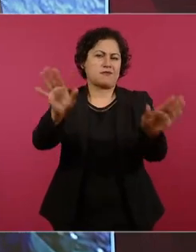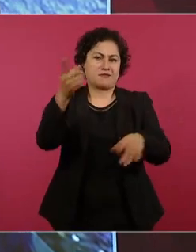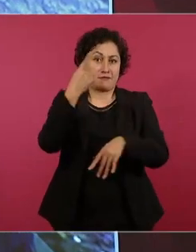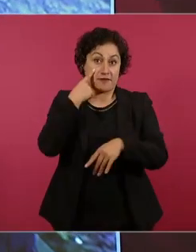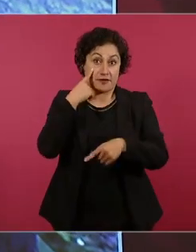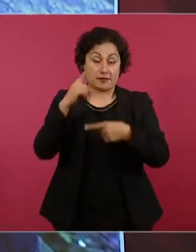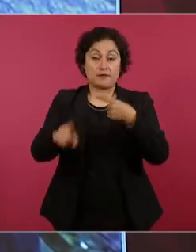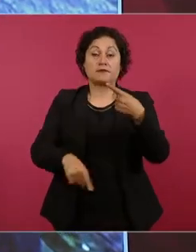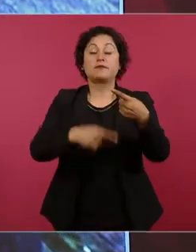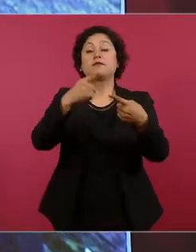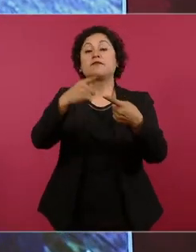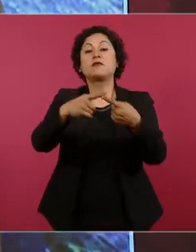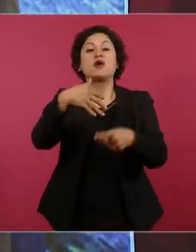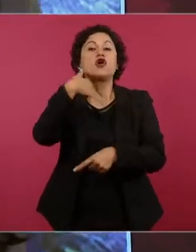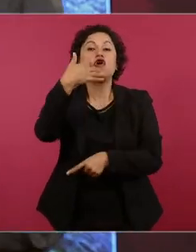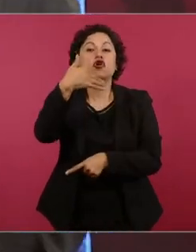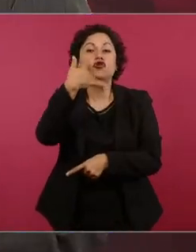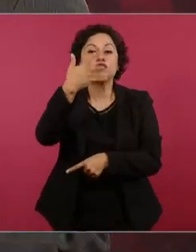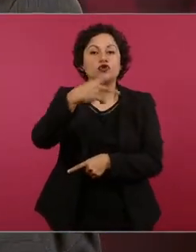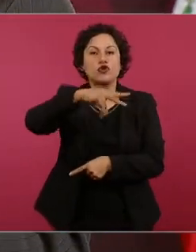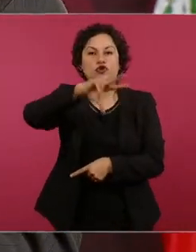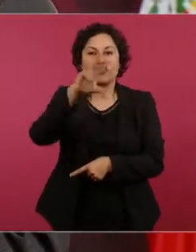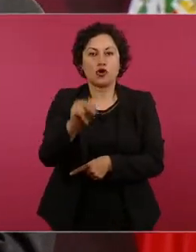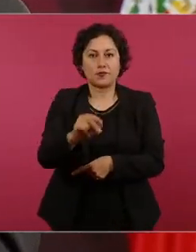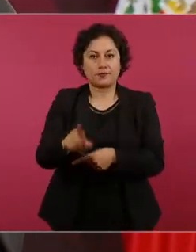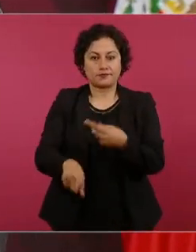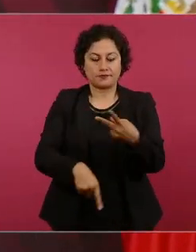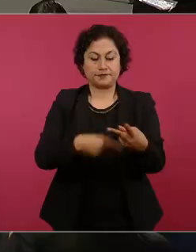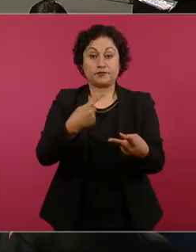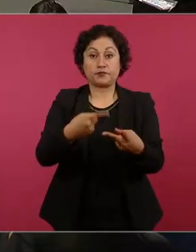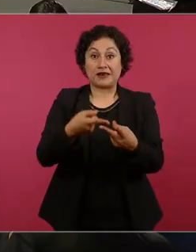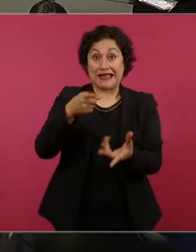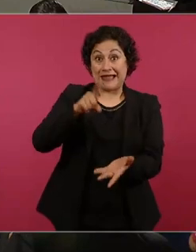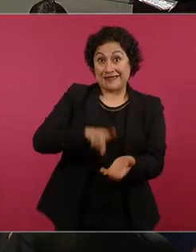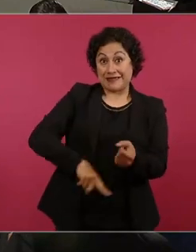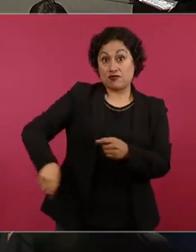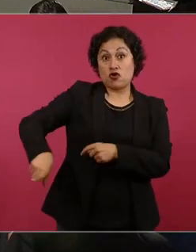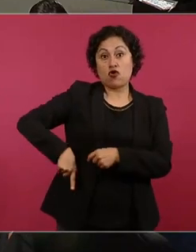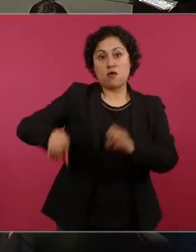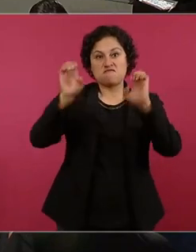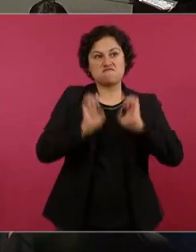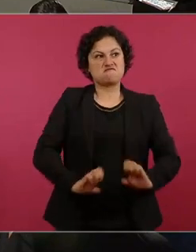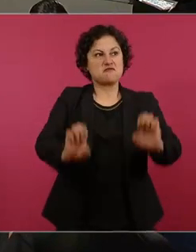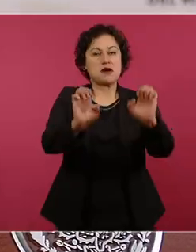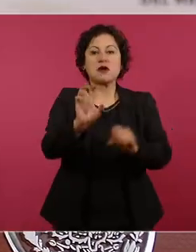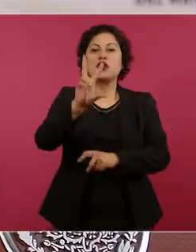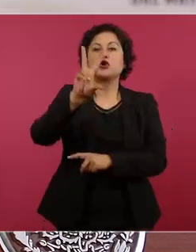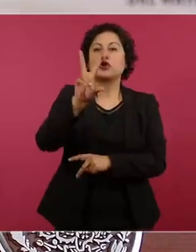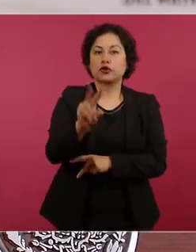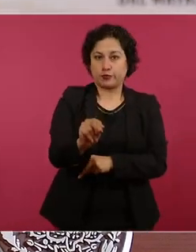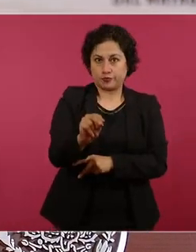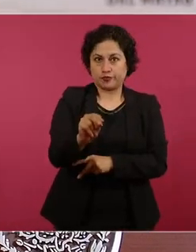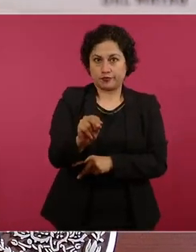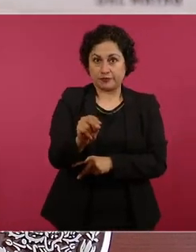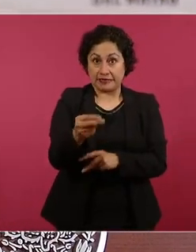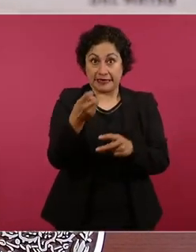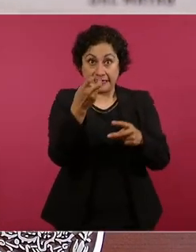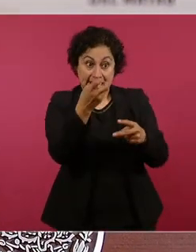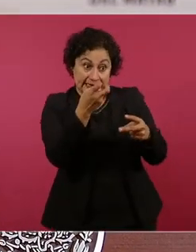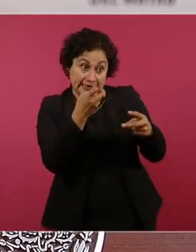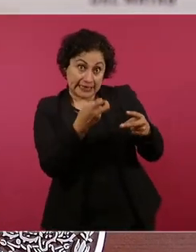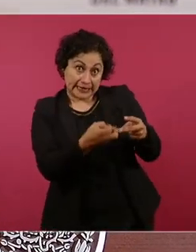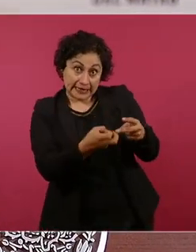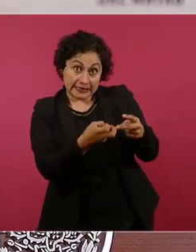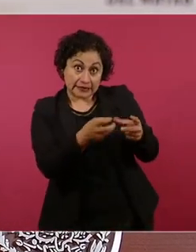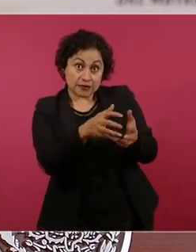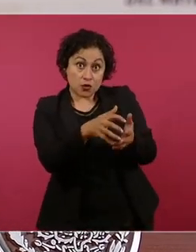no lujos en el gobierno y todo lo ahorrado en beneficio